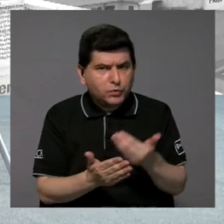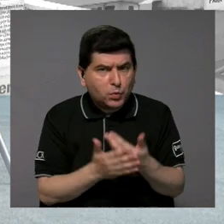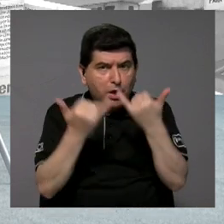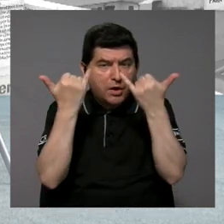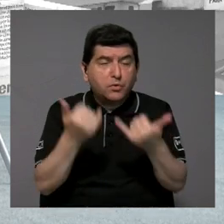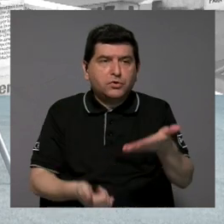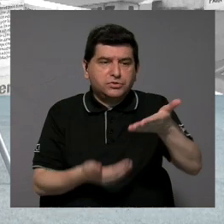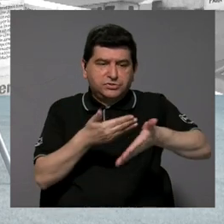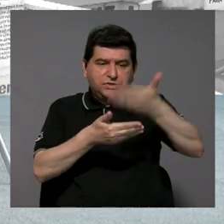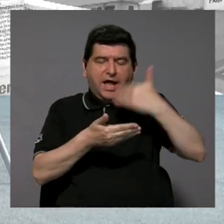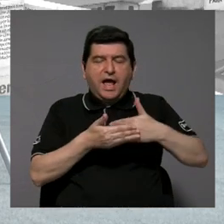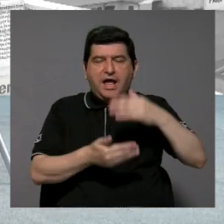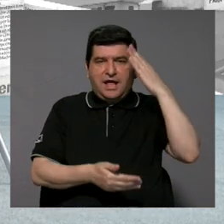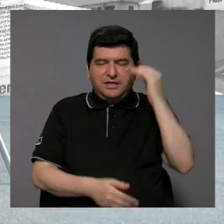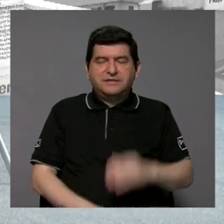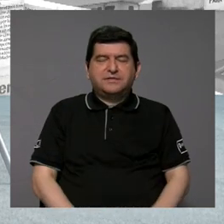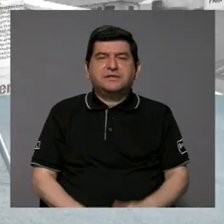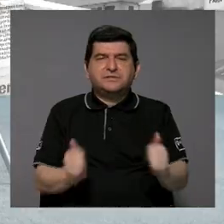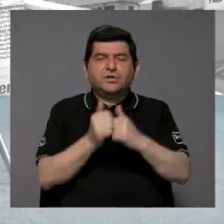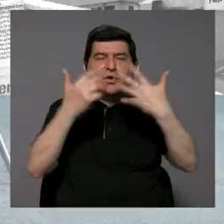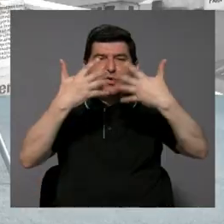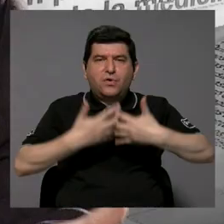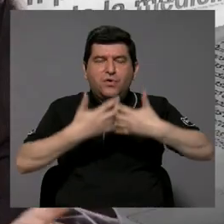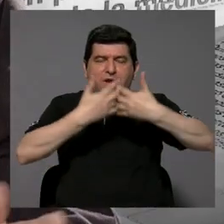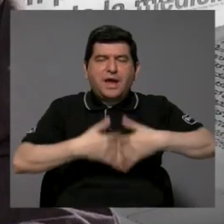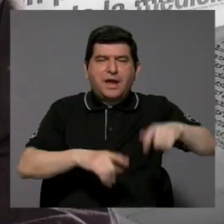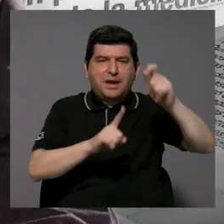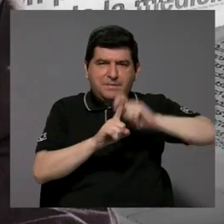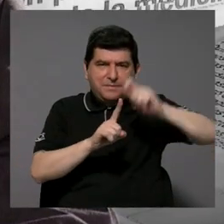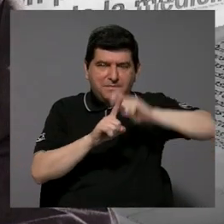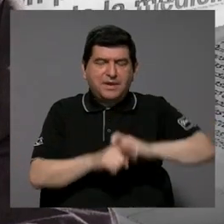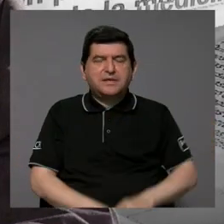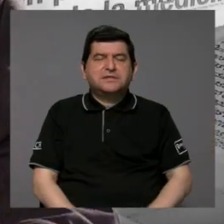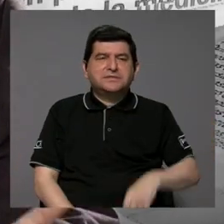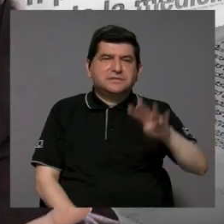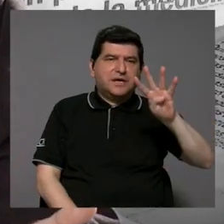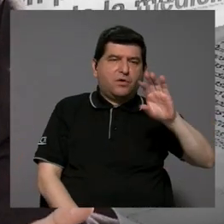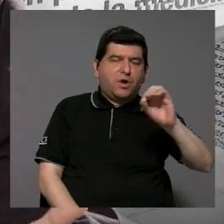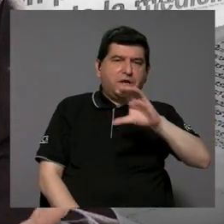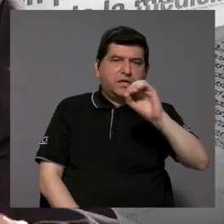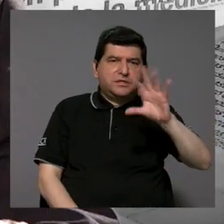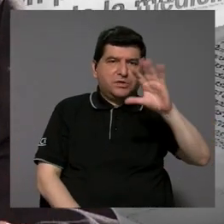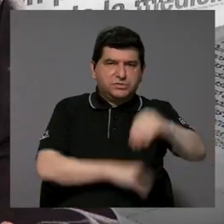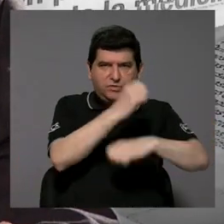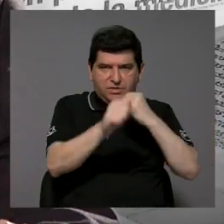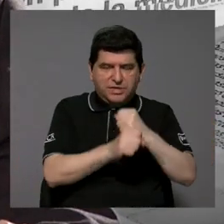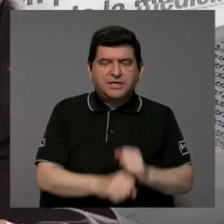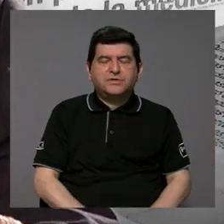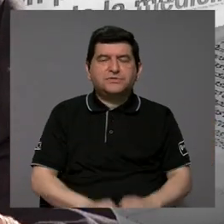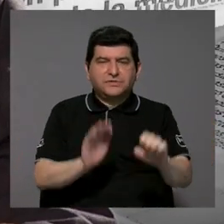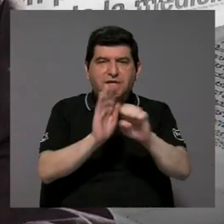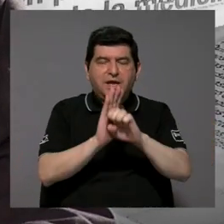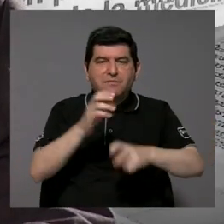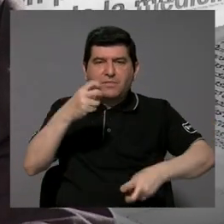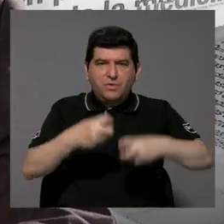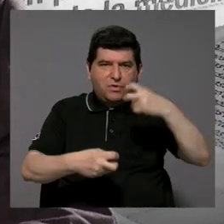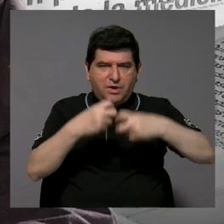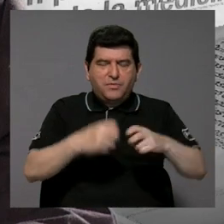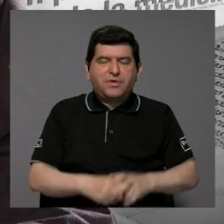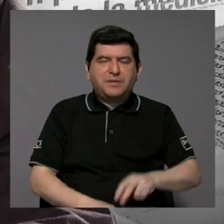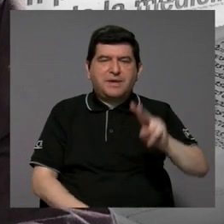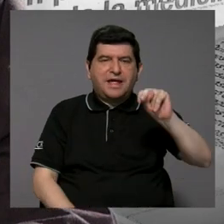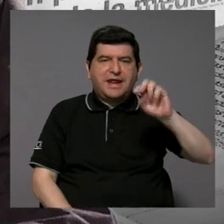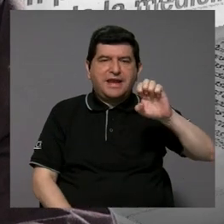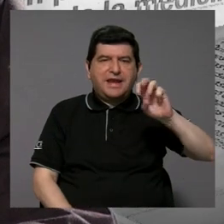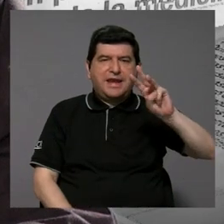ya lo hemos vivido con las bananeras hace 40, 50 años, por ejemplo con el problema del nemagón, del DBCP,